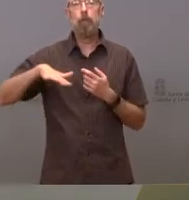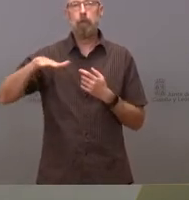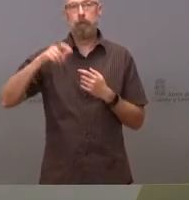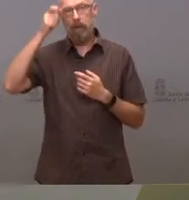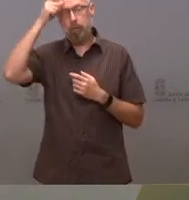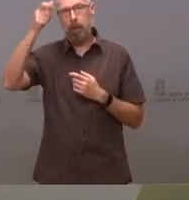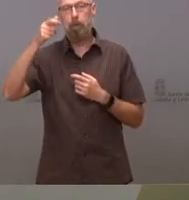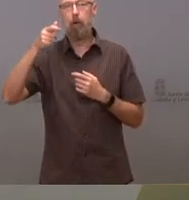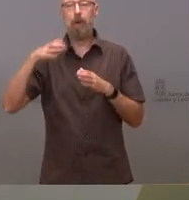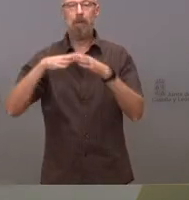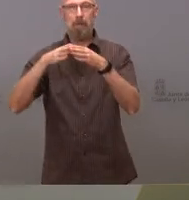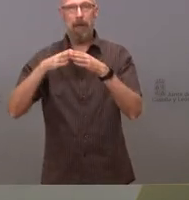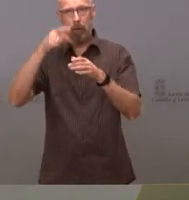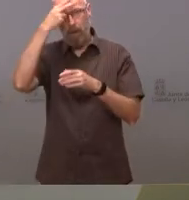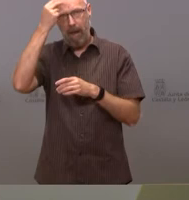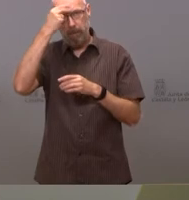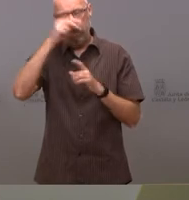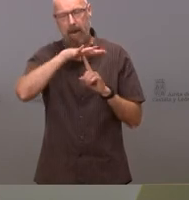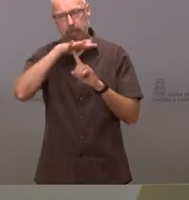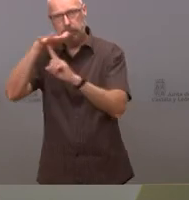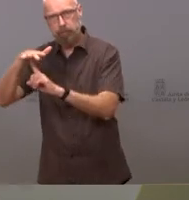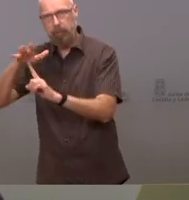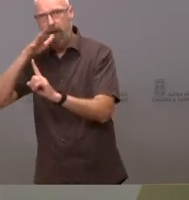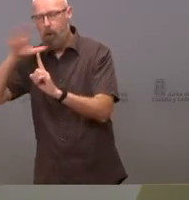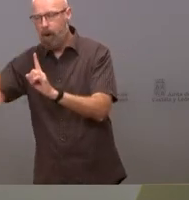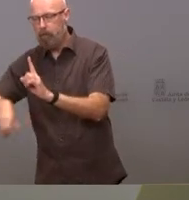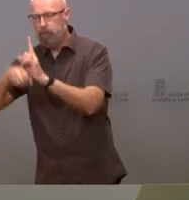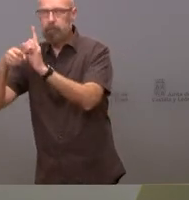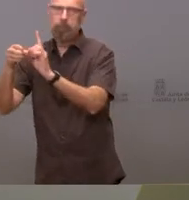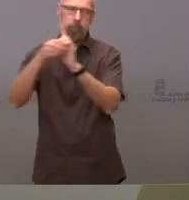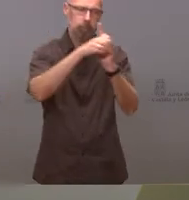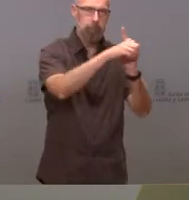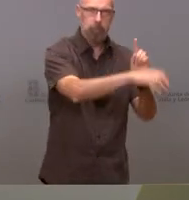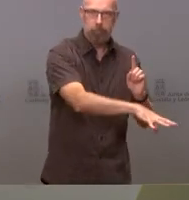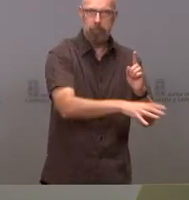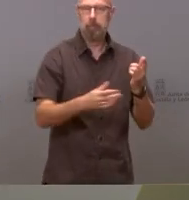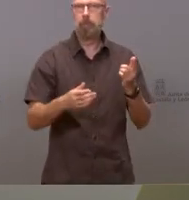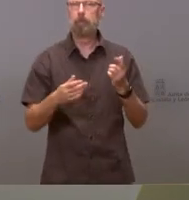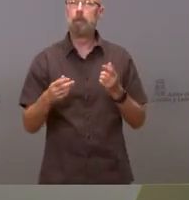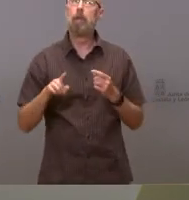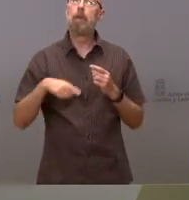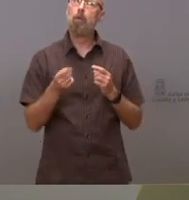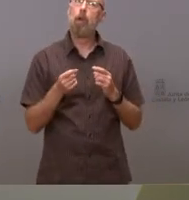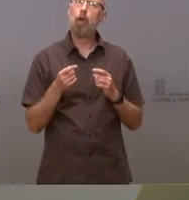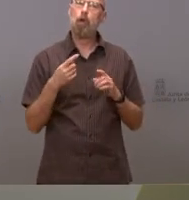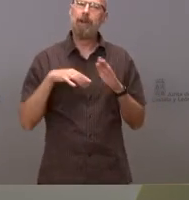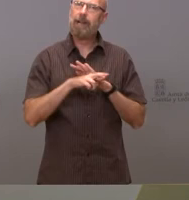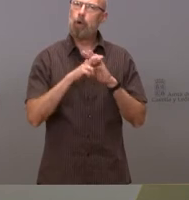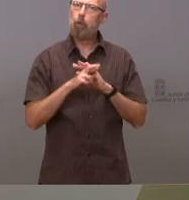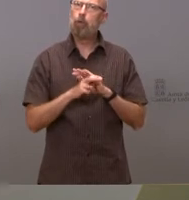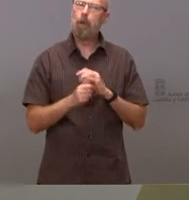parada técnica a Puerto del Pico y luego se incorporan de forma sucesiva distintos medios de manera que